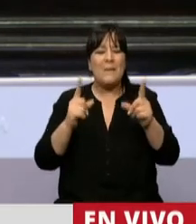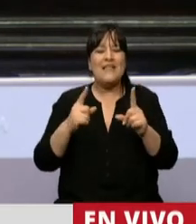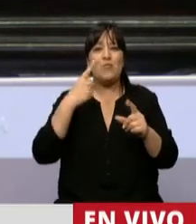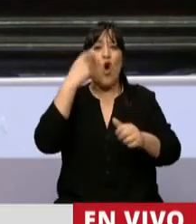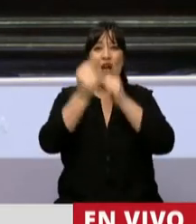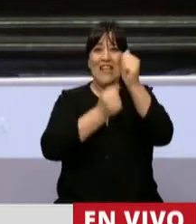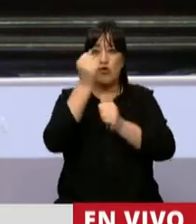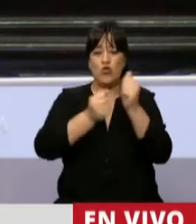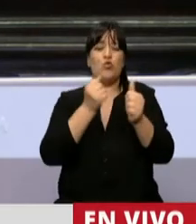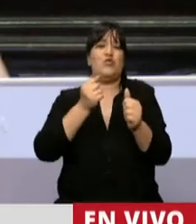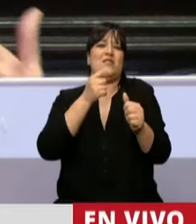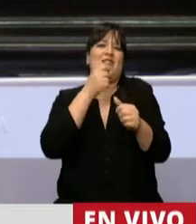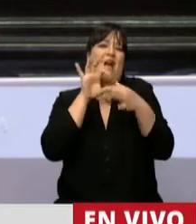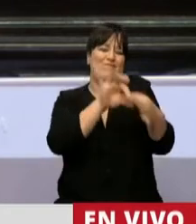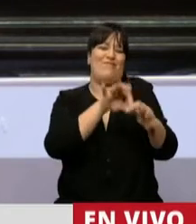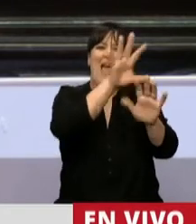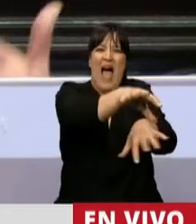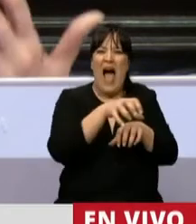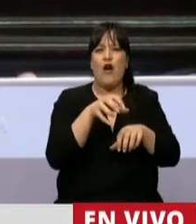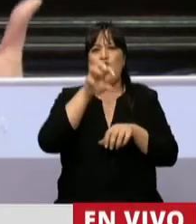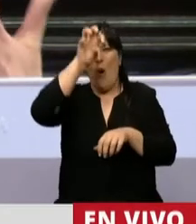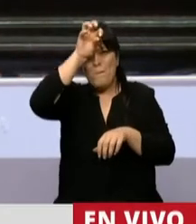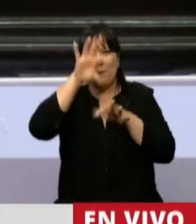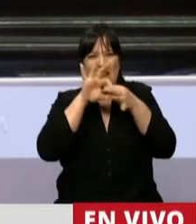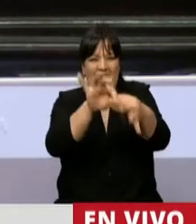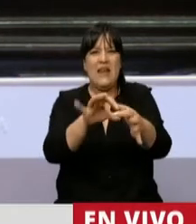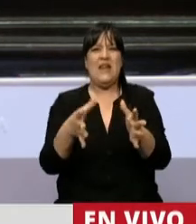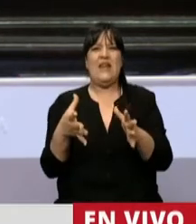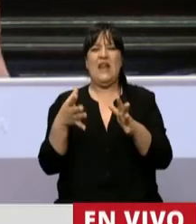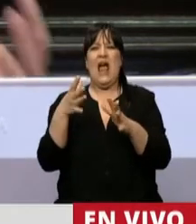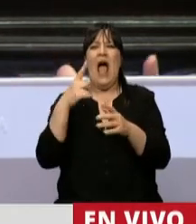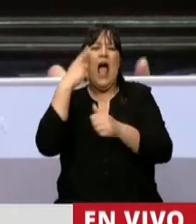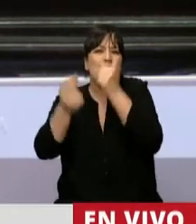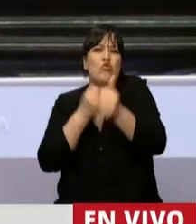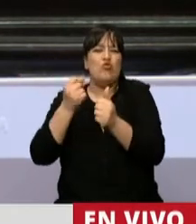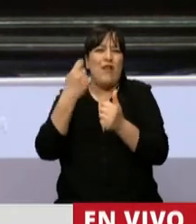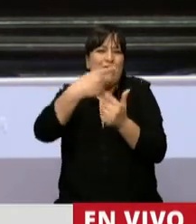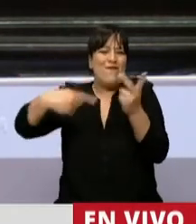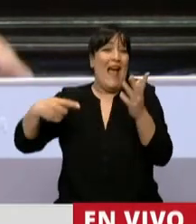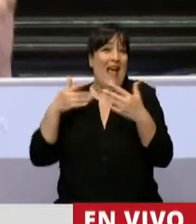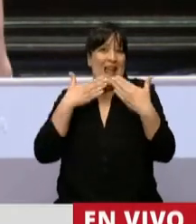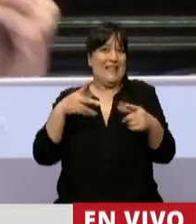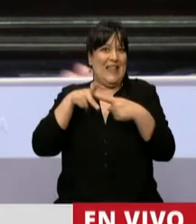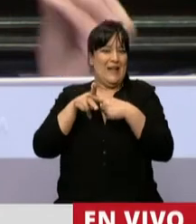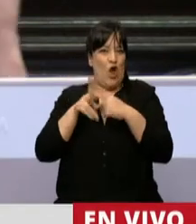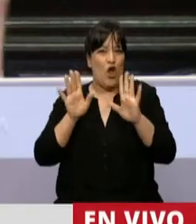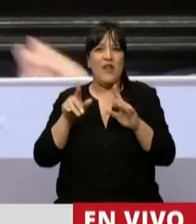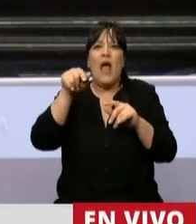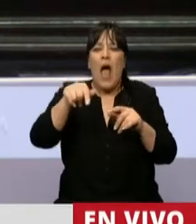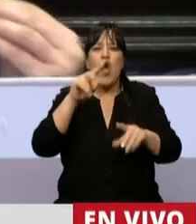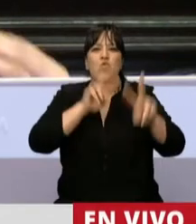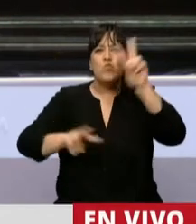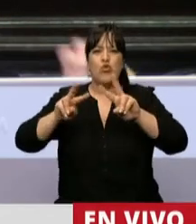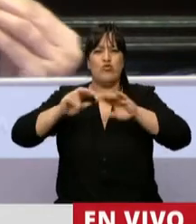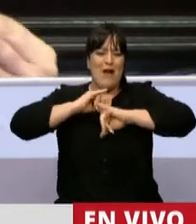industria con el agro, con la minería, con la industria tradicional. Una industria llamada a multiplicar y